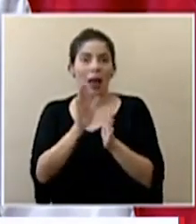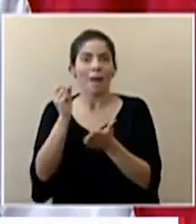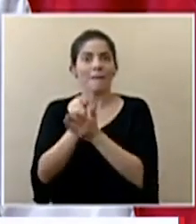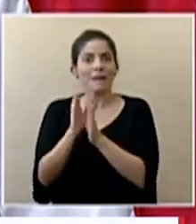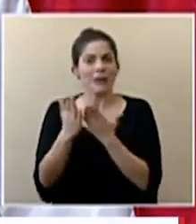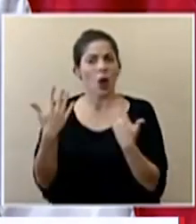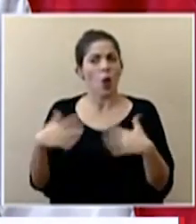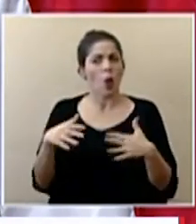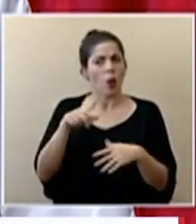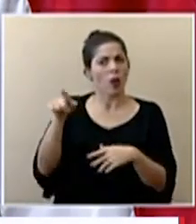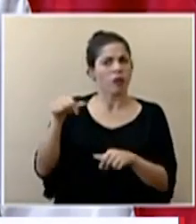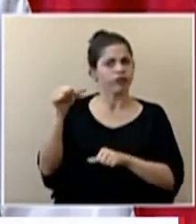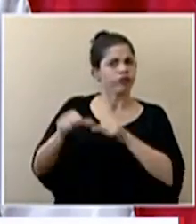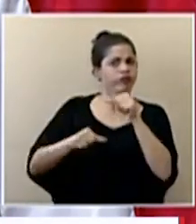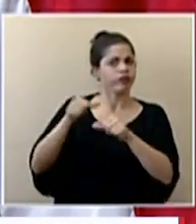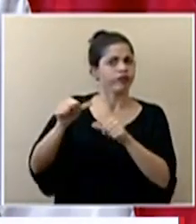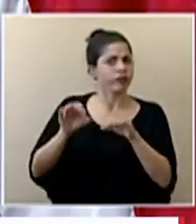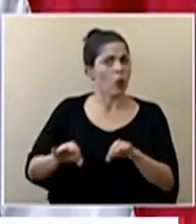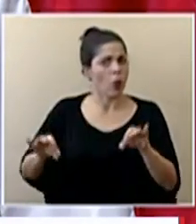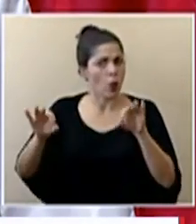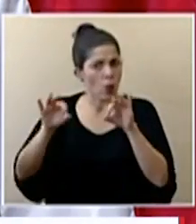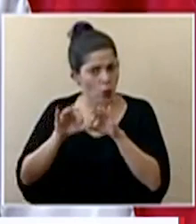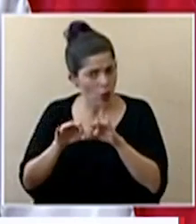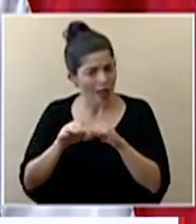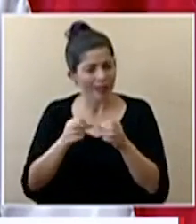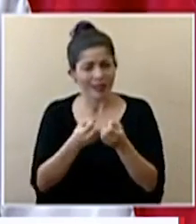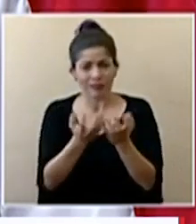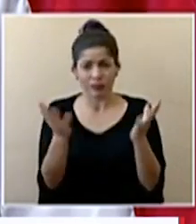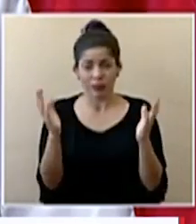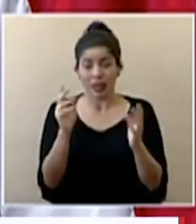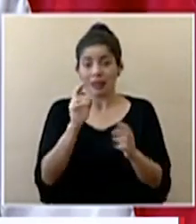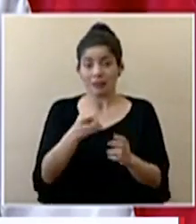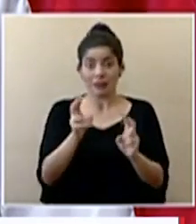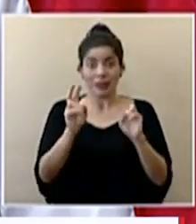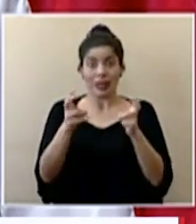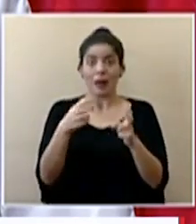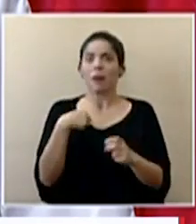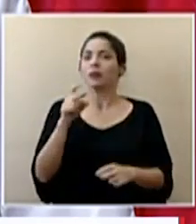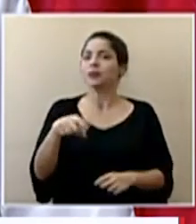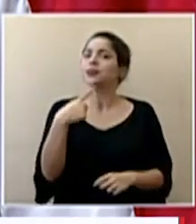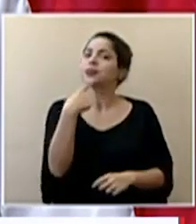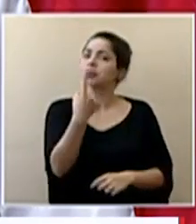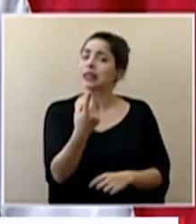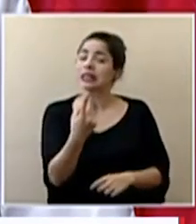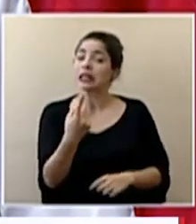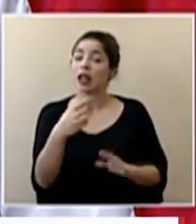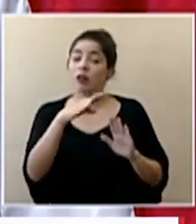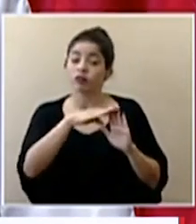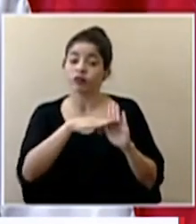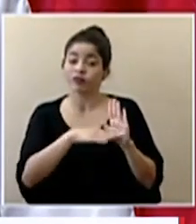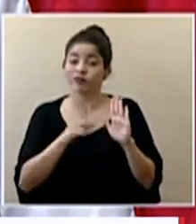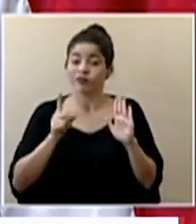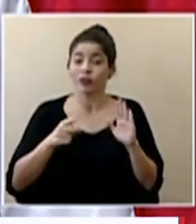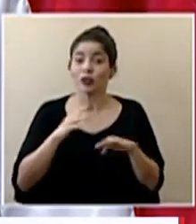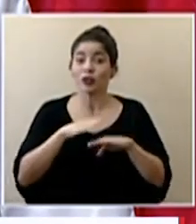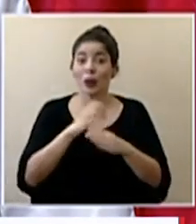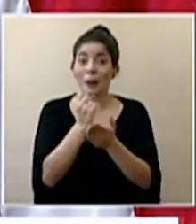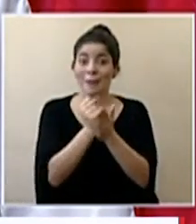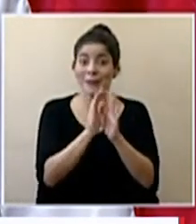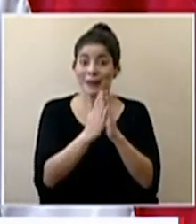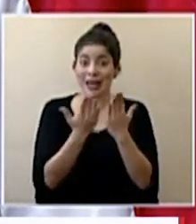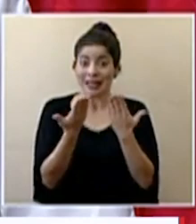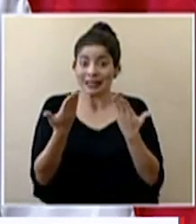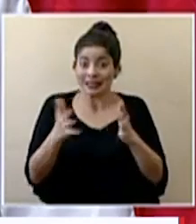hecho un esfuerzo importante. Y aprovechando esta misma línea, debo decirles que las medidas migratorias que se